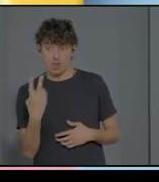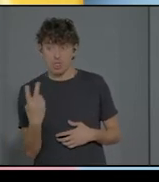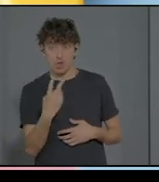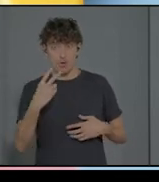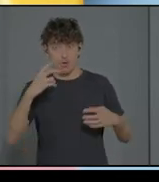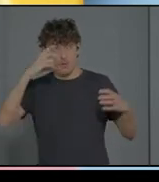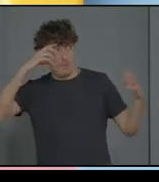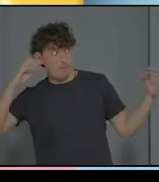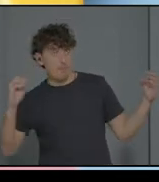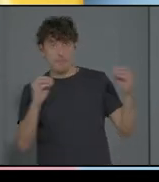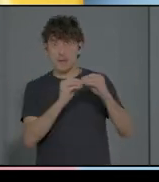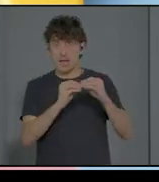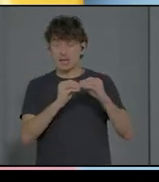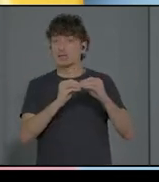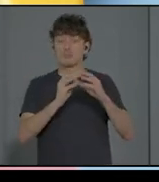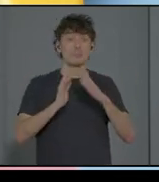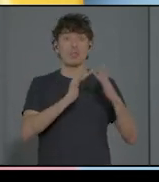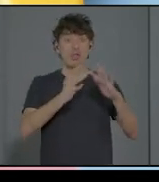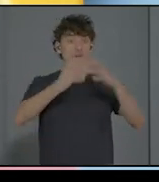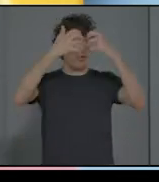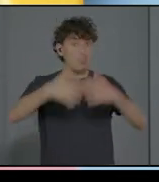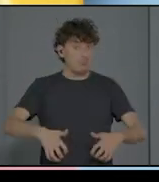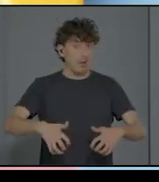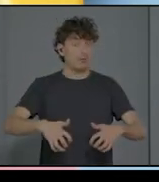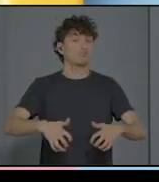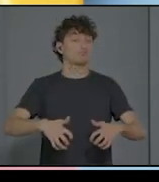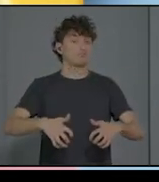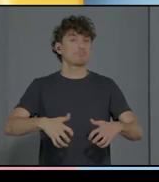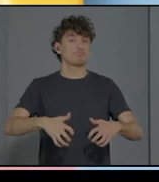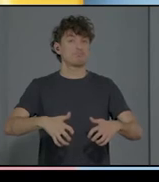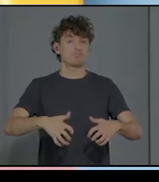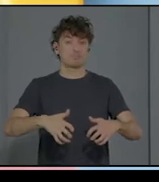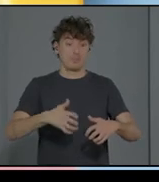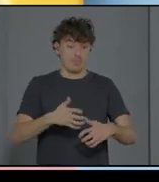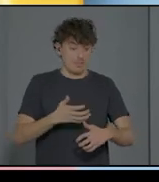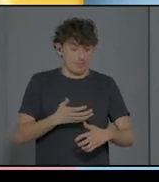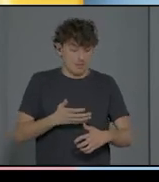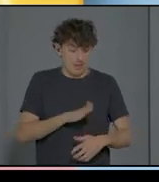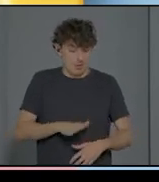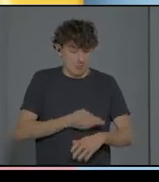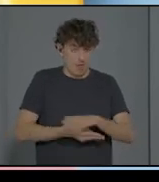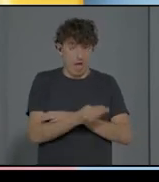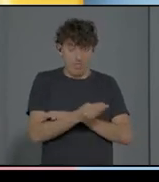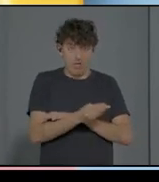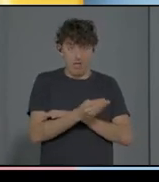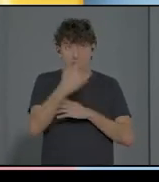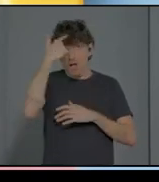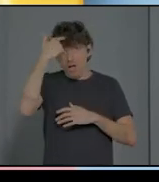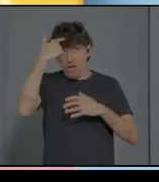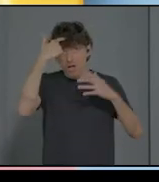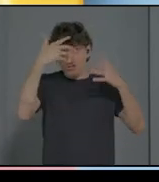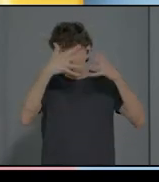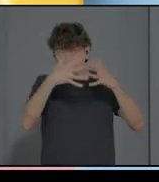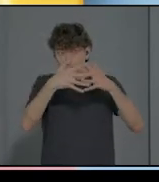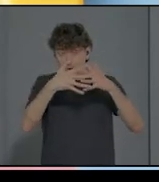automáticamente lleva desde el nacimiento del niño a crear una estructura mental cognitiva del niño y por lo tanto,